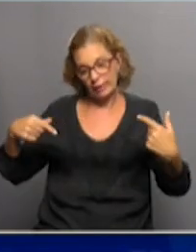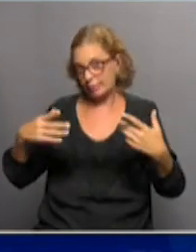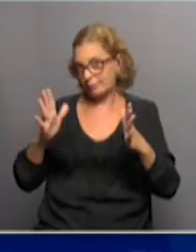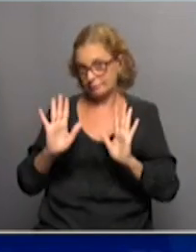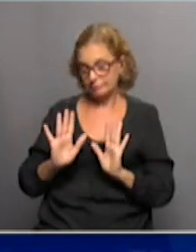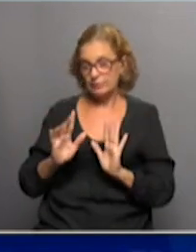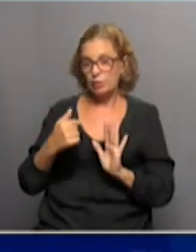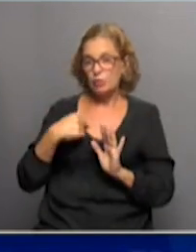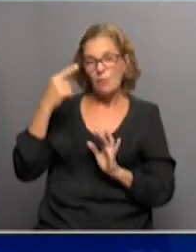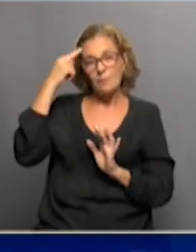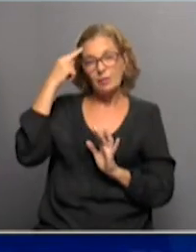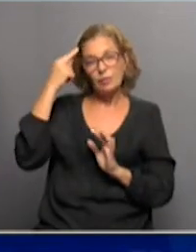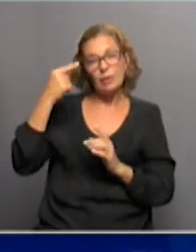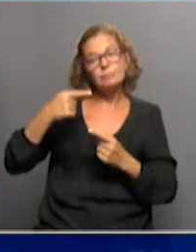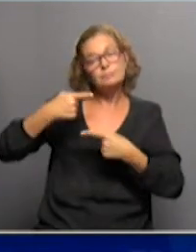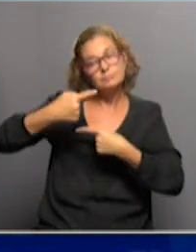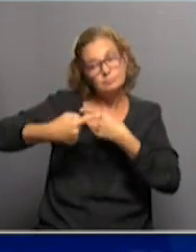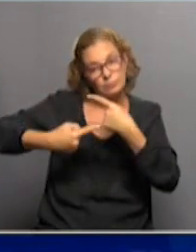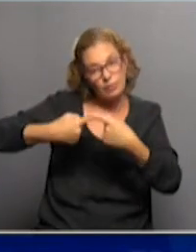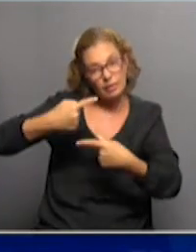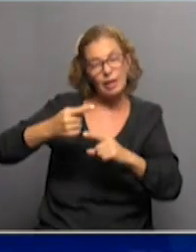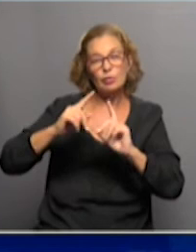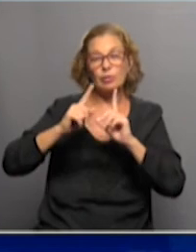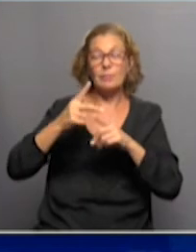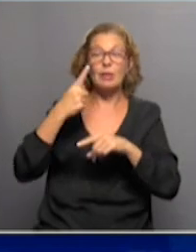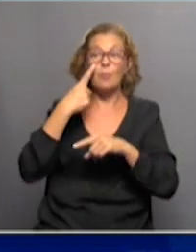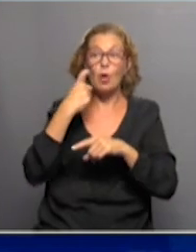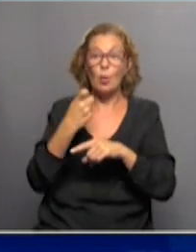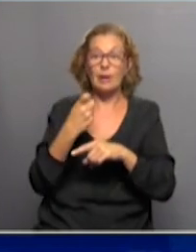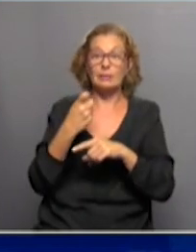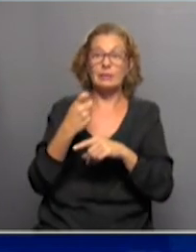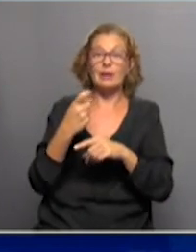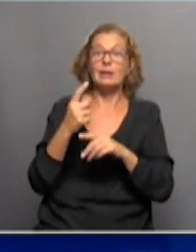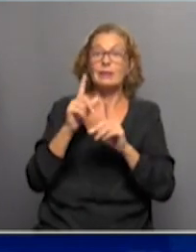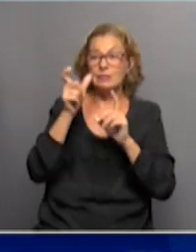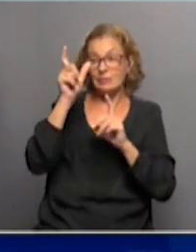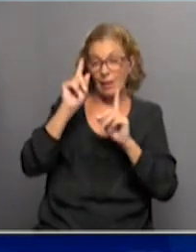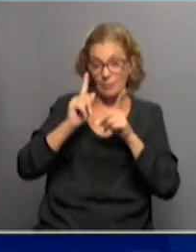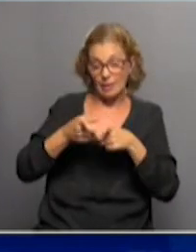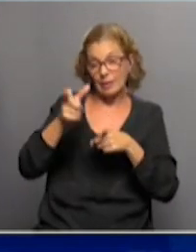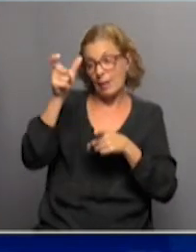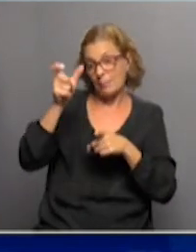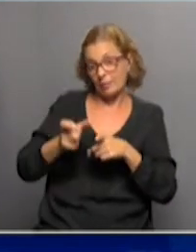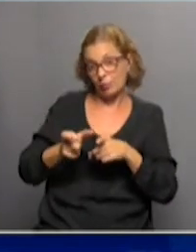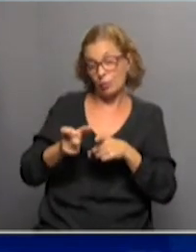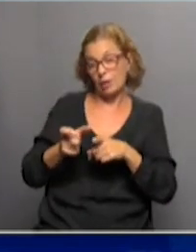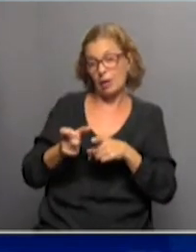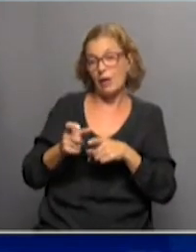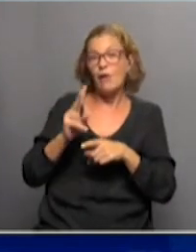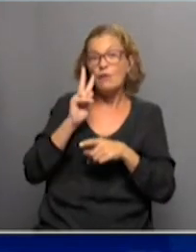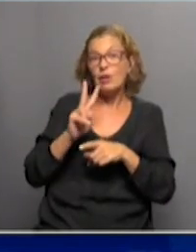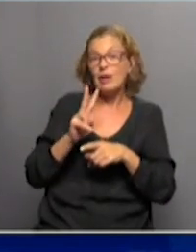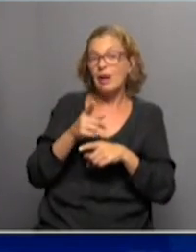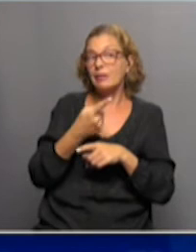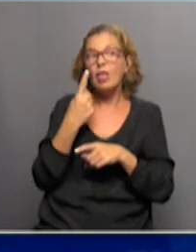y yo creo que a medida que también se vaya avanzando y se vaya viendo un poco en campo, que la gente vea,